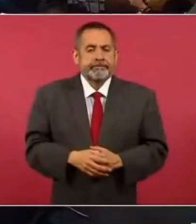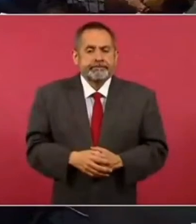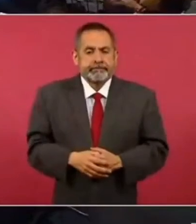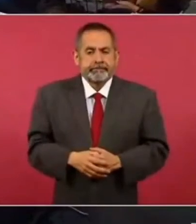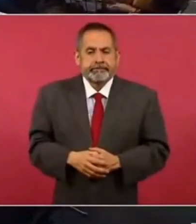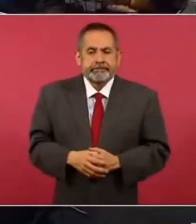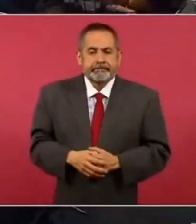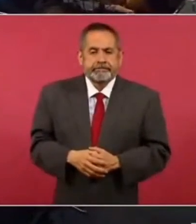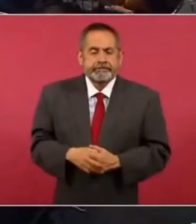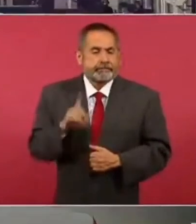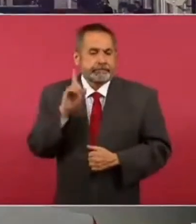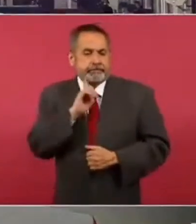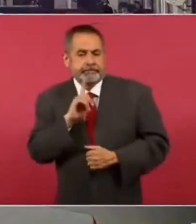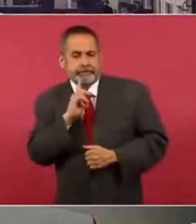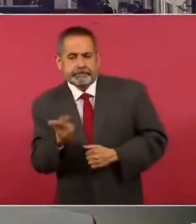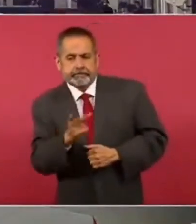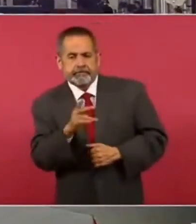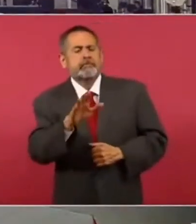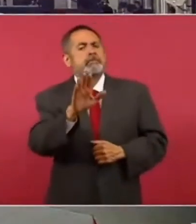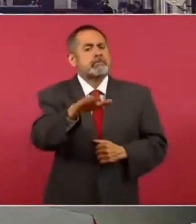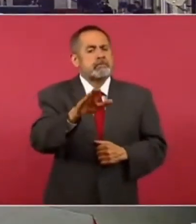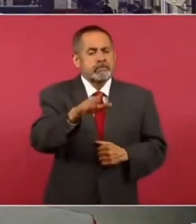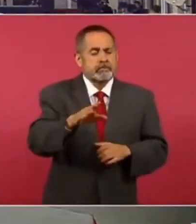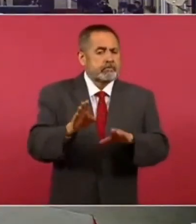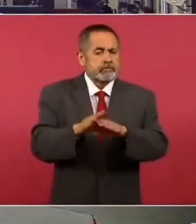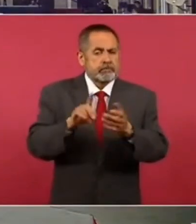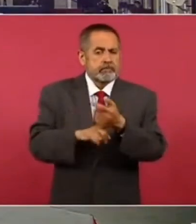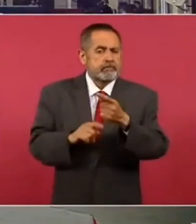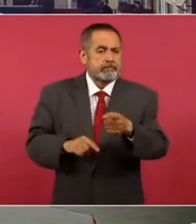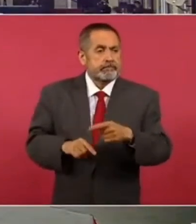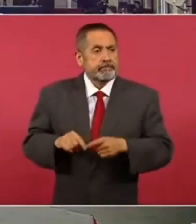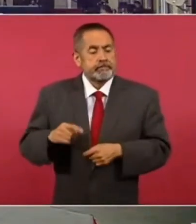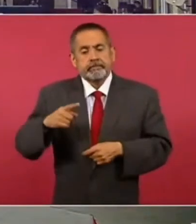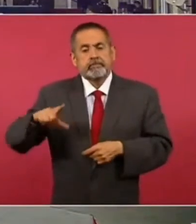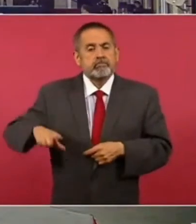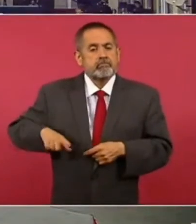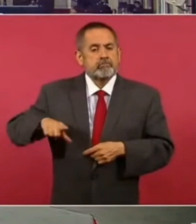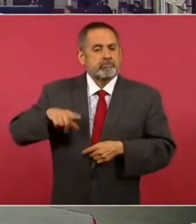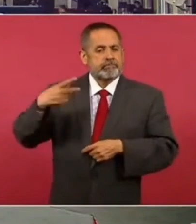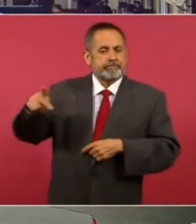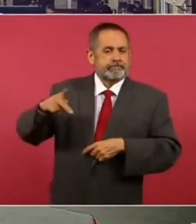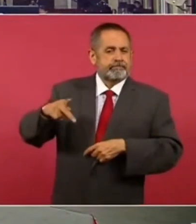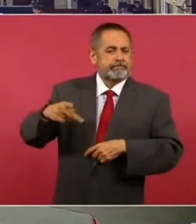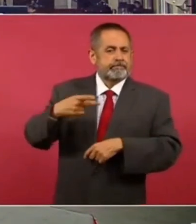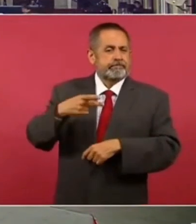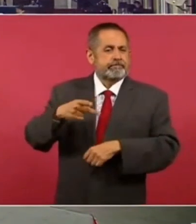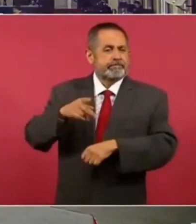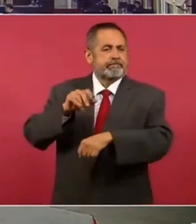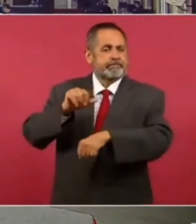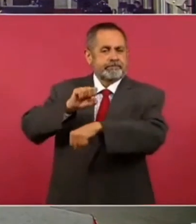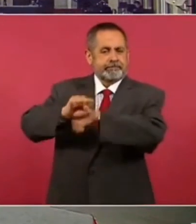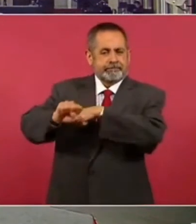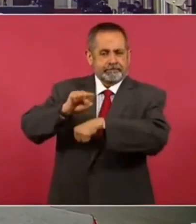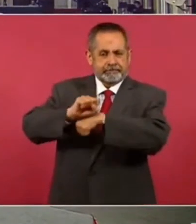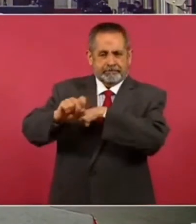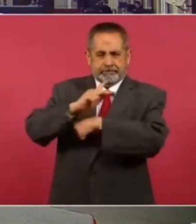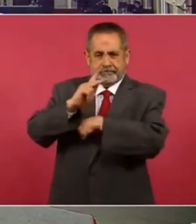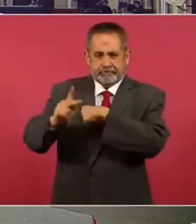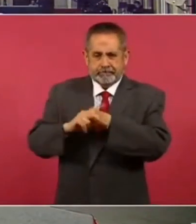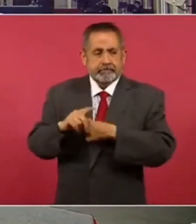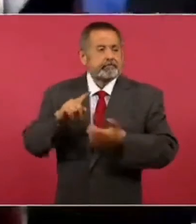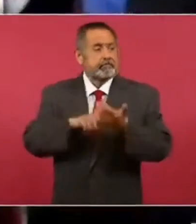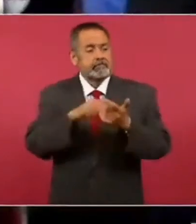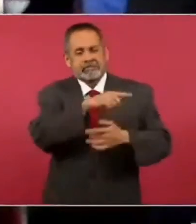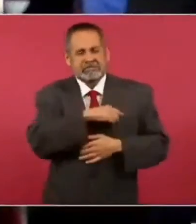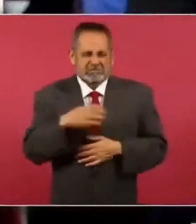Si bien ya respondió a parte de estos señalamientos que hizo el gobierno de El Salvador, ellos también mencionaban que era un crimen de Estado.